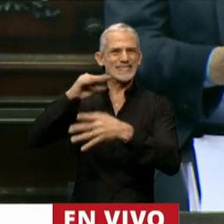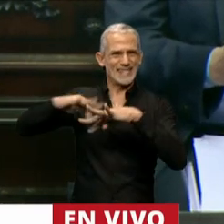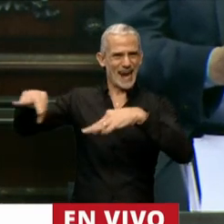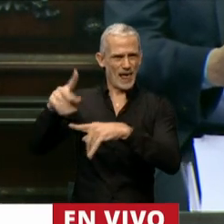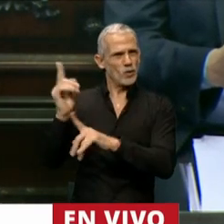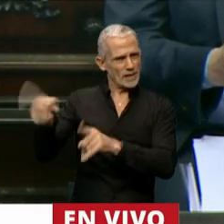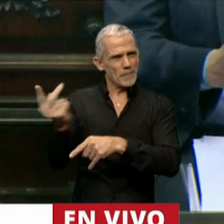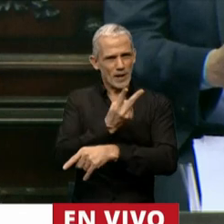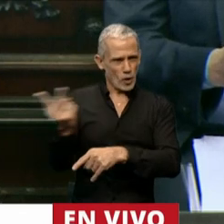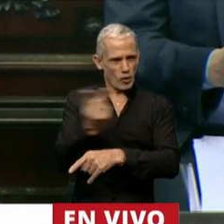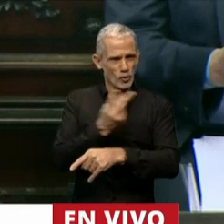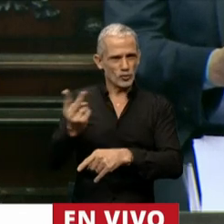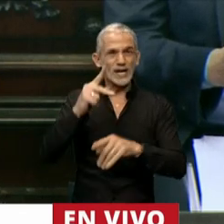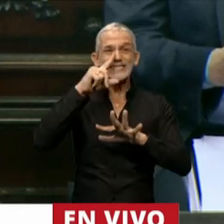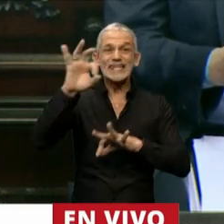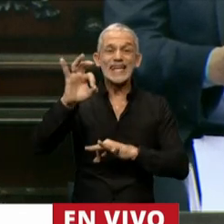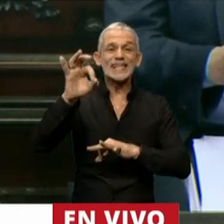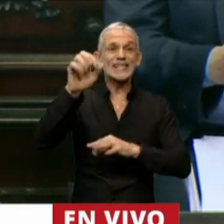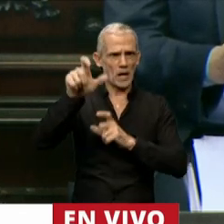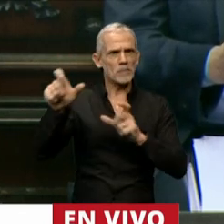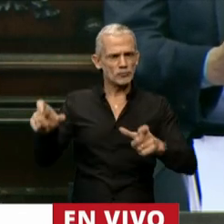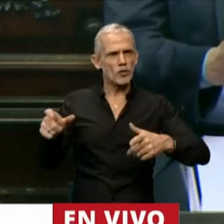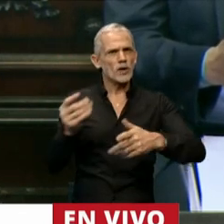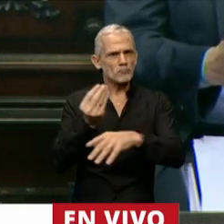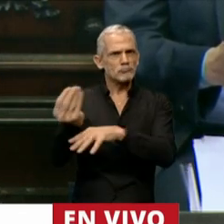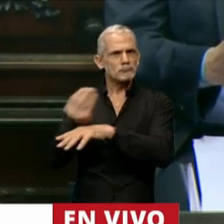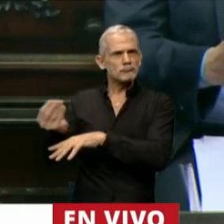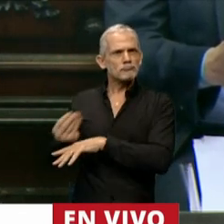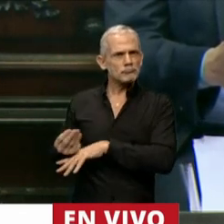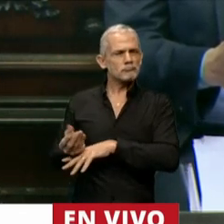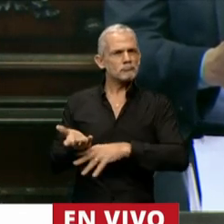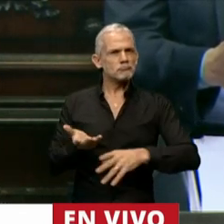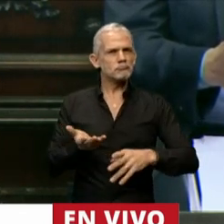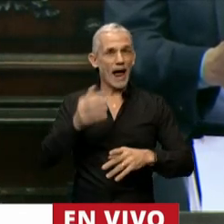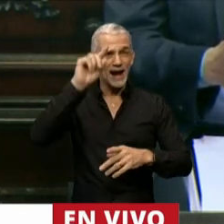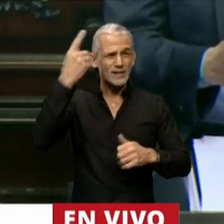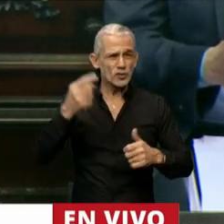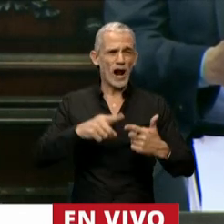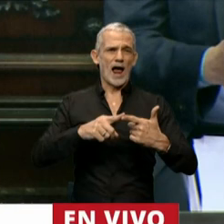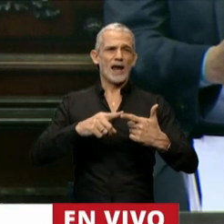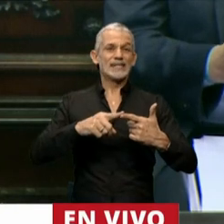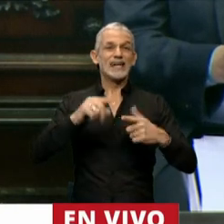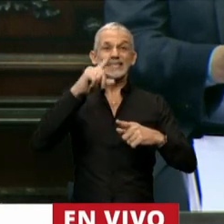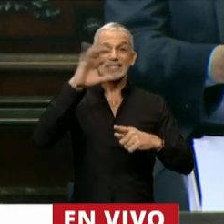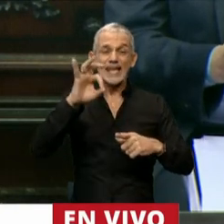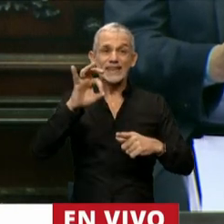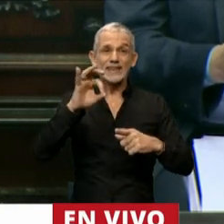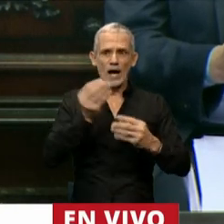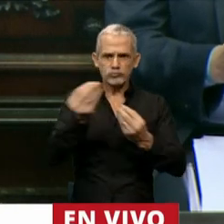70 funcionarios nacionales, 70